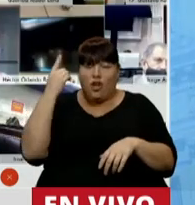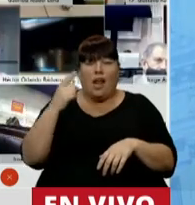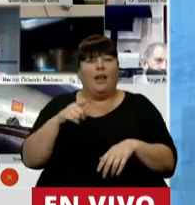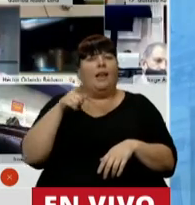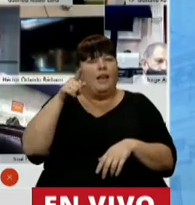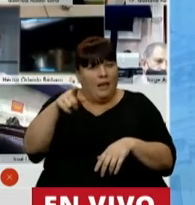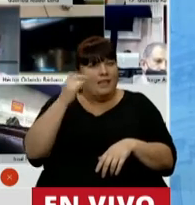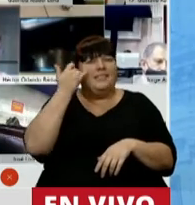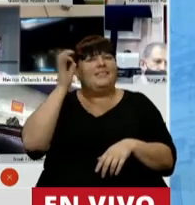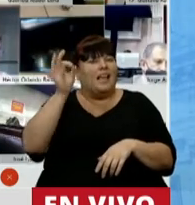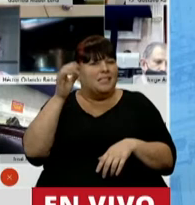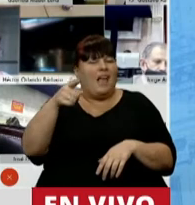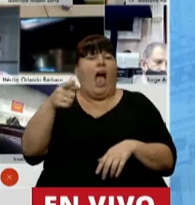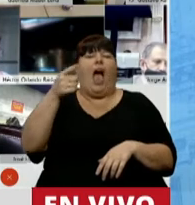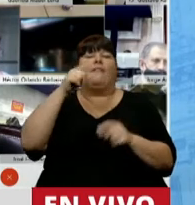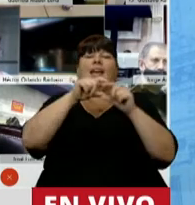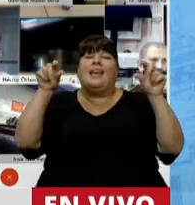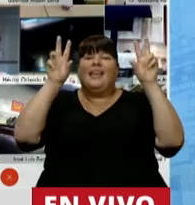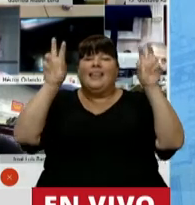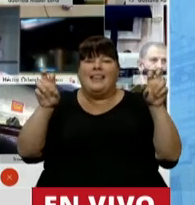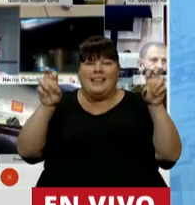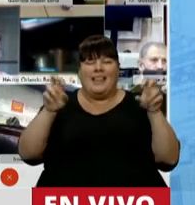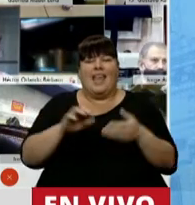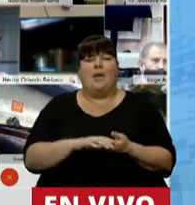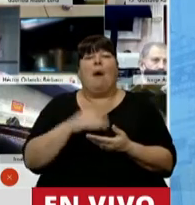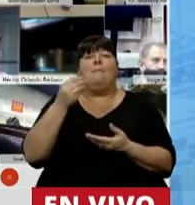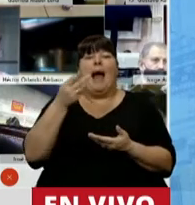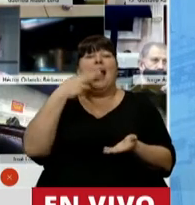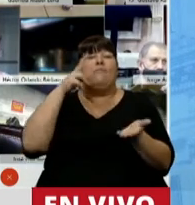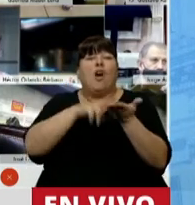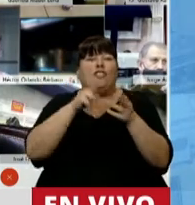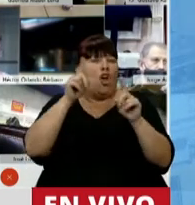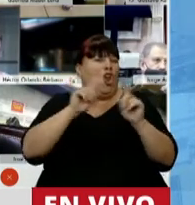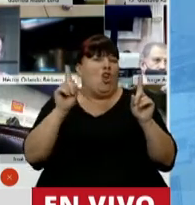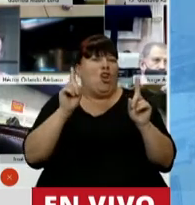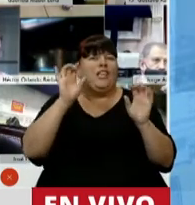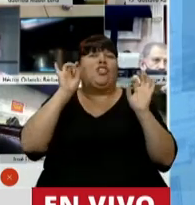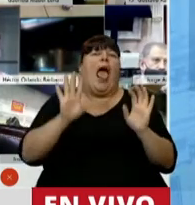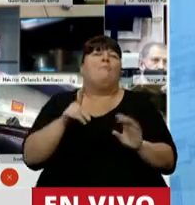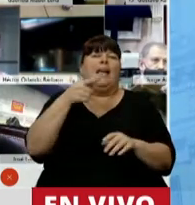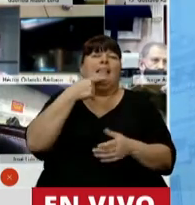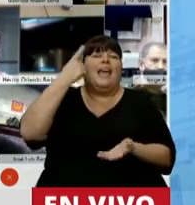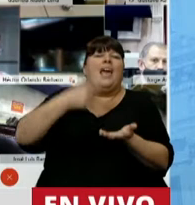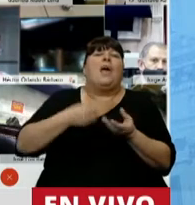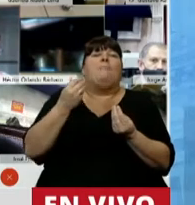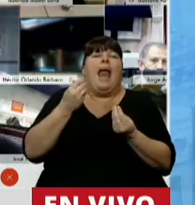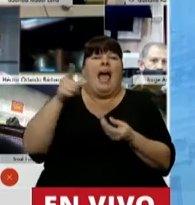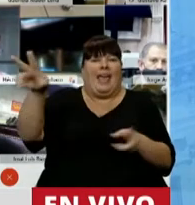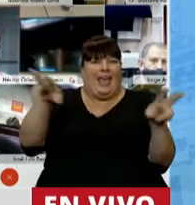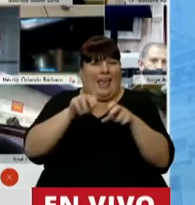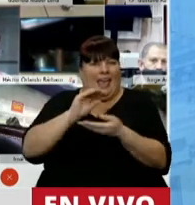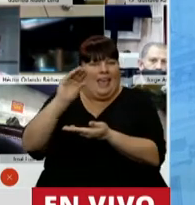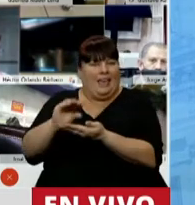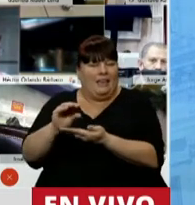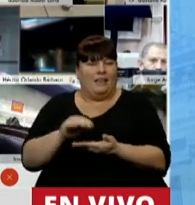tiene señalado que la denominación dada al gravamen no es suficiente para definir el carácter de